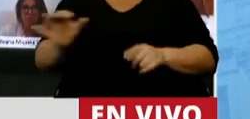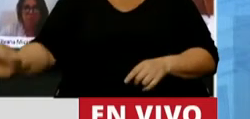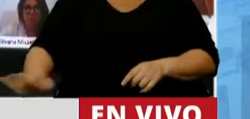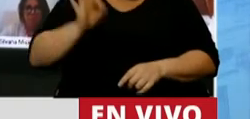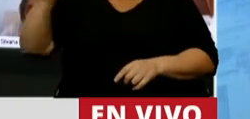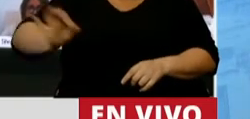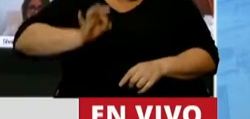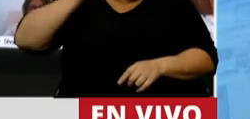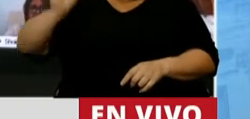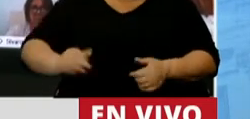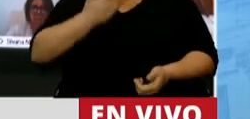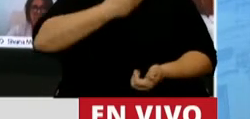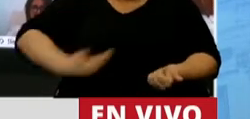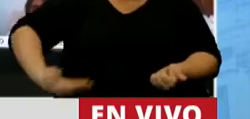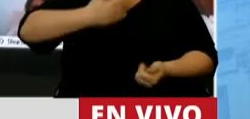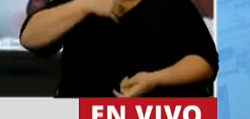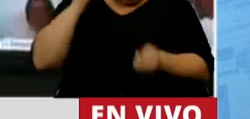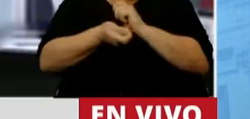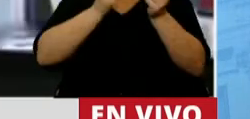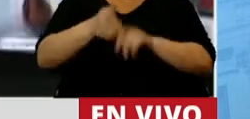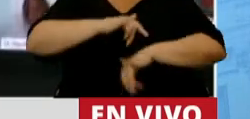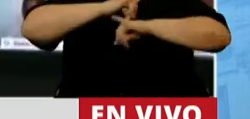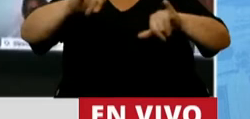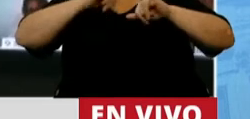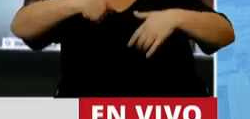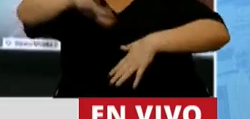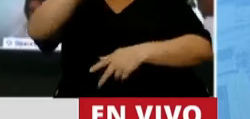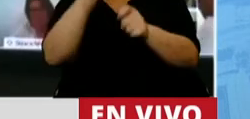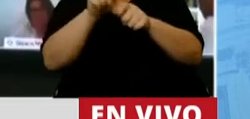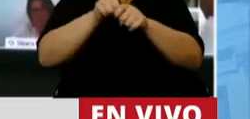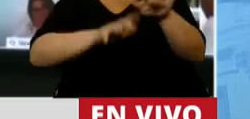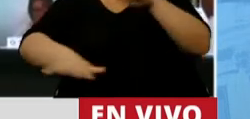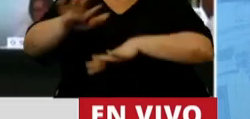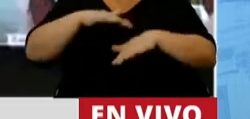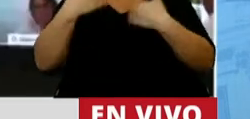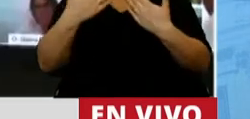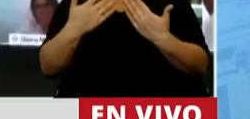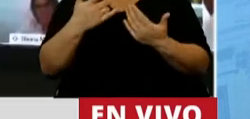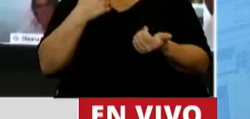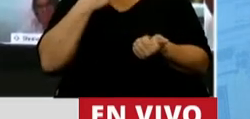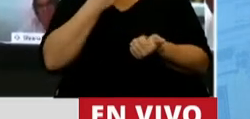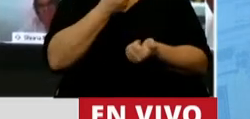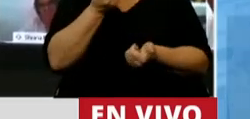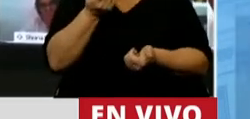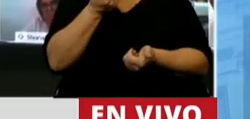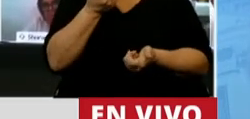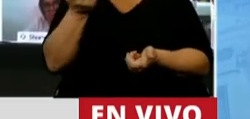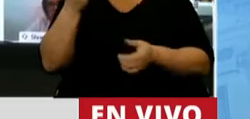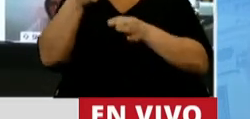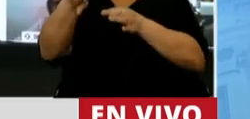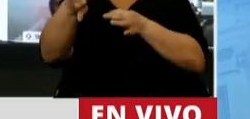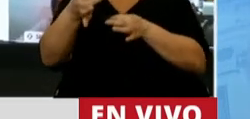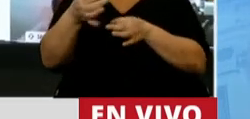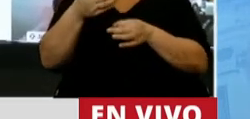décadas, gobiernos tras gobiernos hacen anuncios de que las van a arreglar, podemos contar con los dedos de nuestras manos los